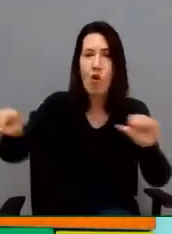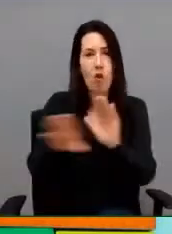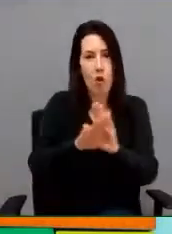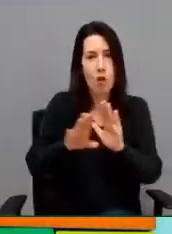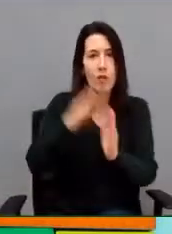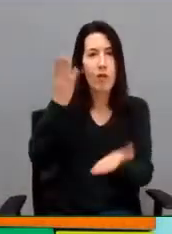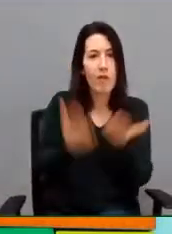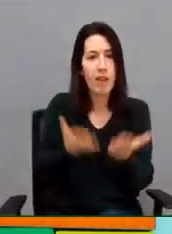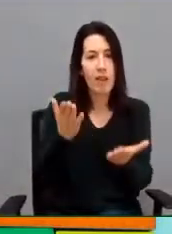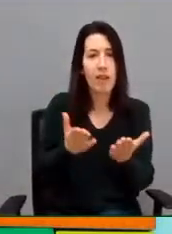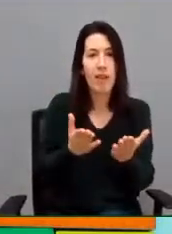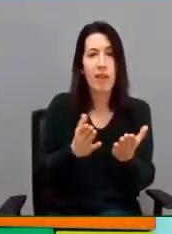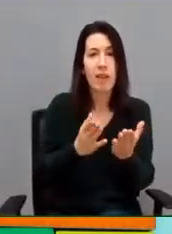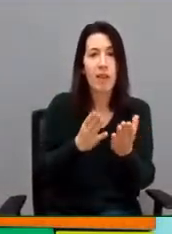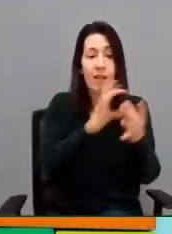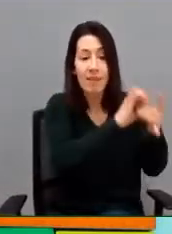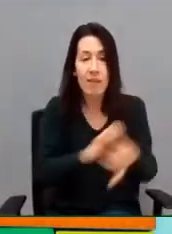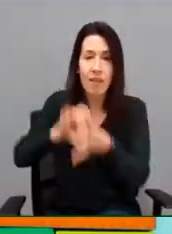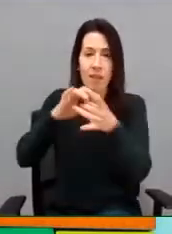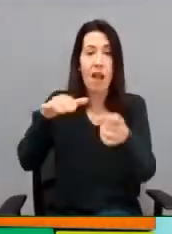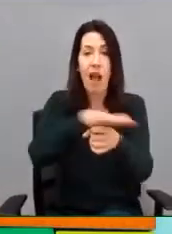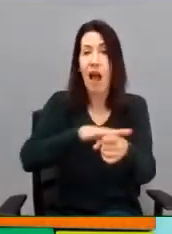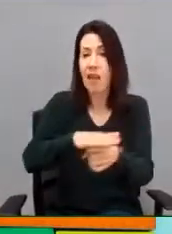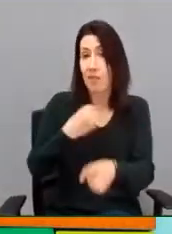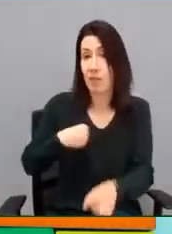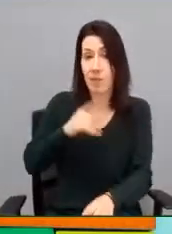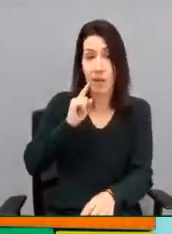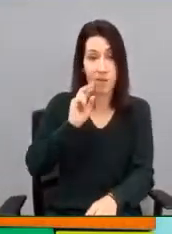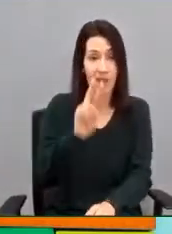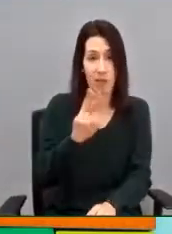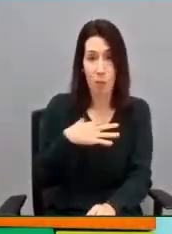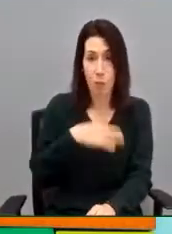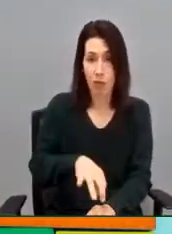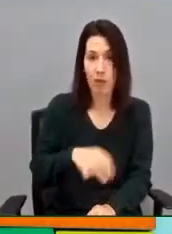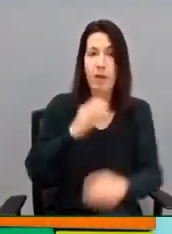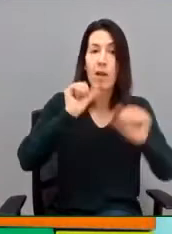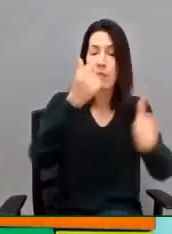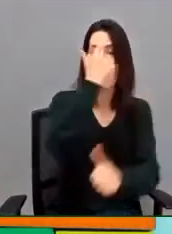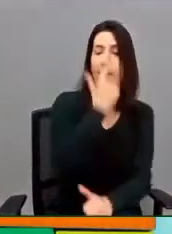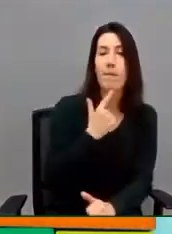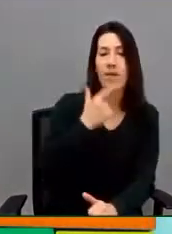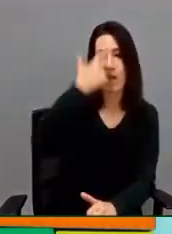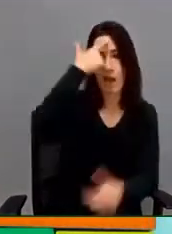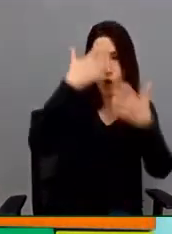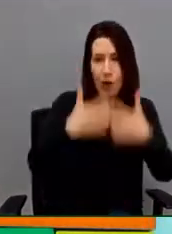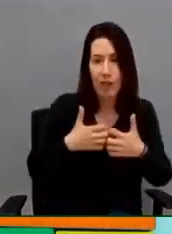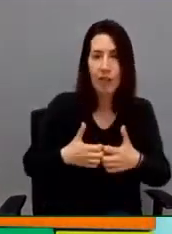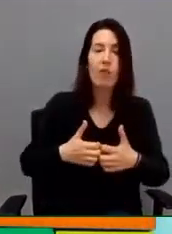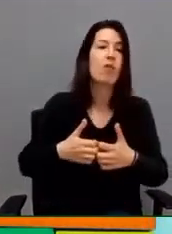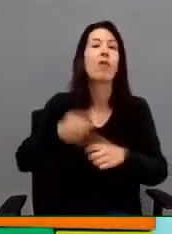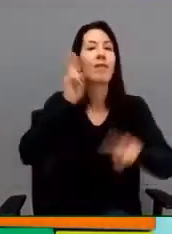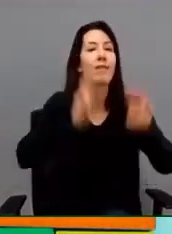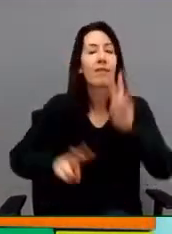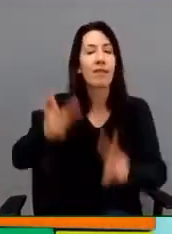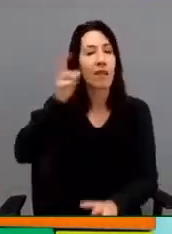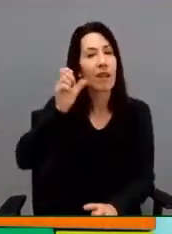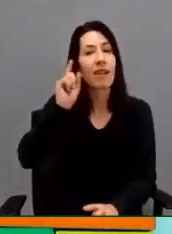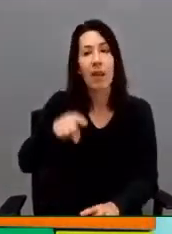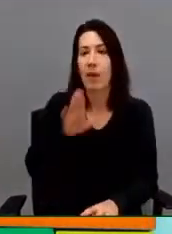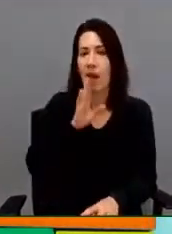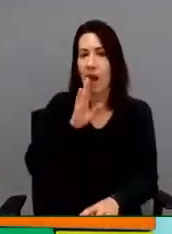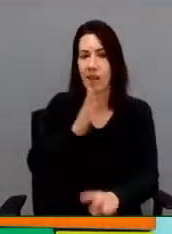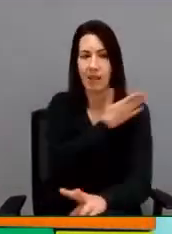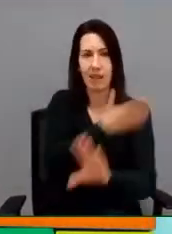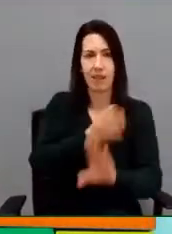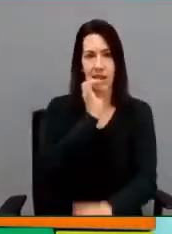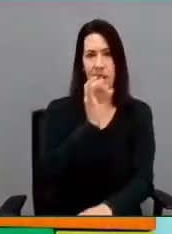continuada que abarca todas las áreas que veis en pantalla, desde el perfil cognitivo, el perfil sensorial, que también se han comentado en casi todas las